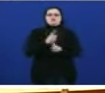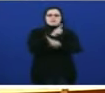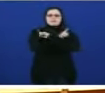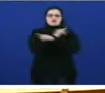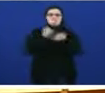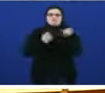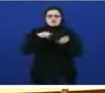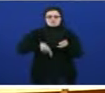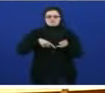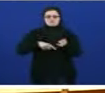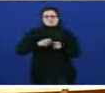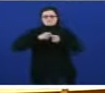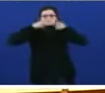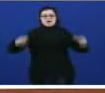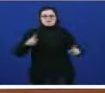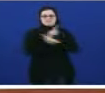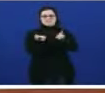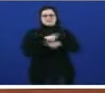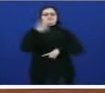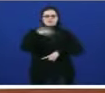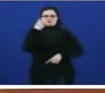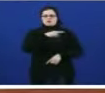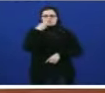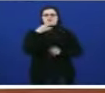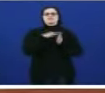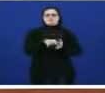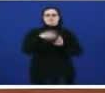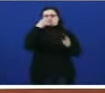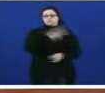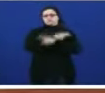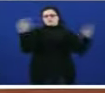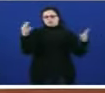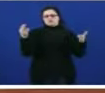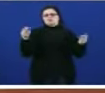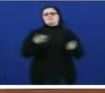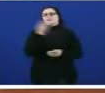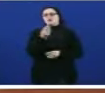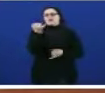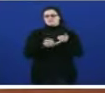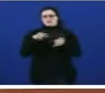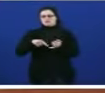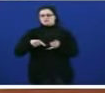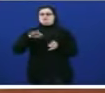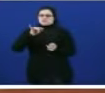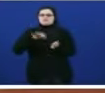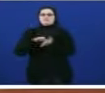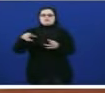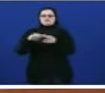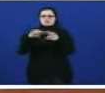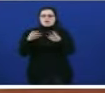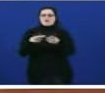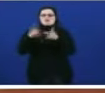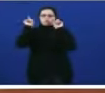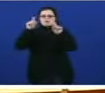un ano prometeu millorar os servizos públicos máis xoxe a sanidade e a educación e os servizos sociais están pior en calidade e en